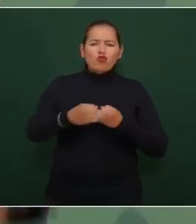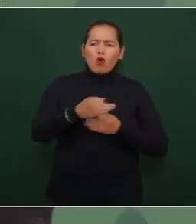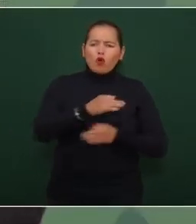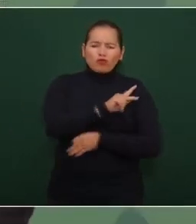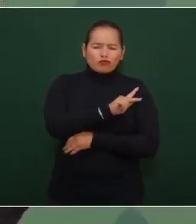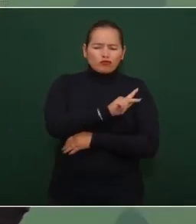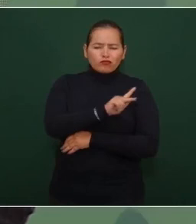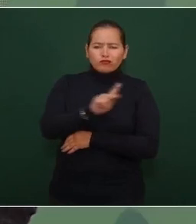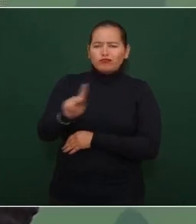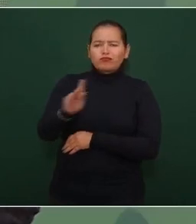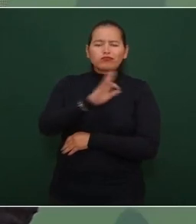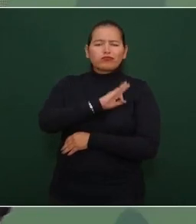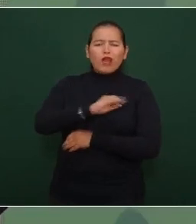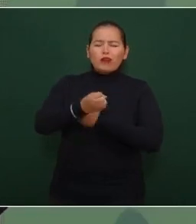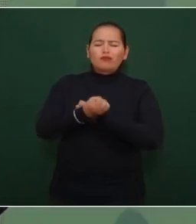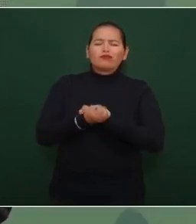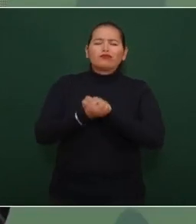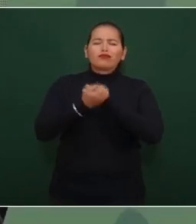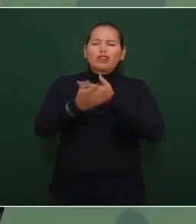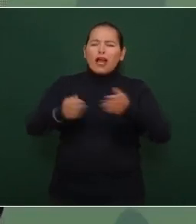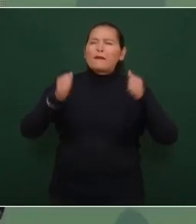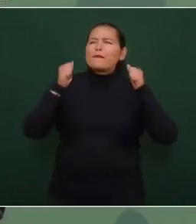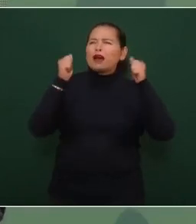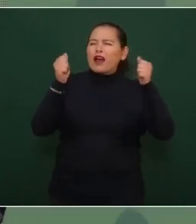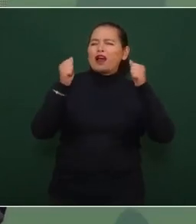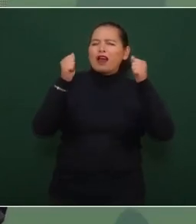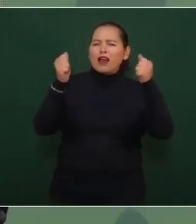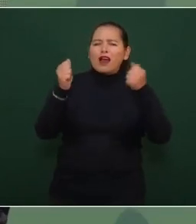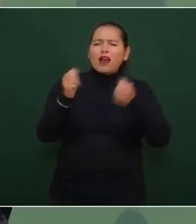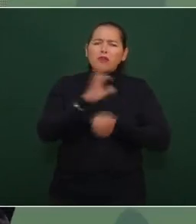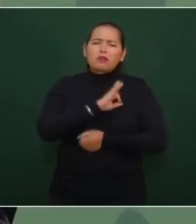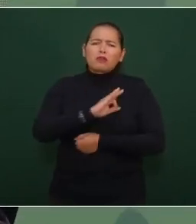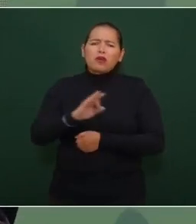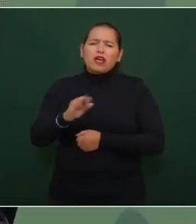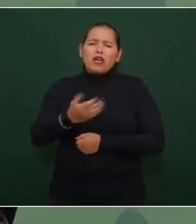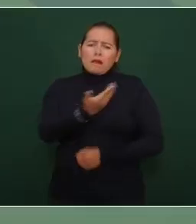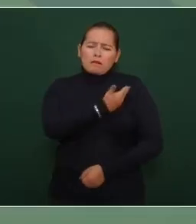expresar bueno hasta insultar al presidente